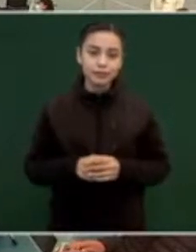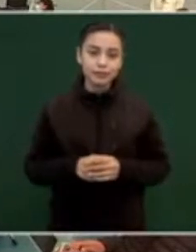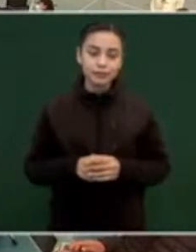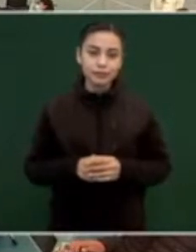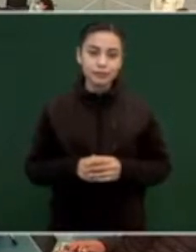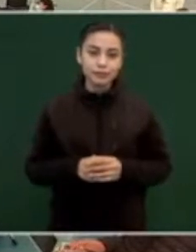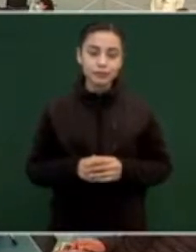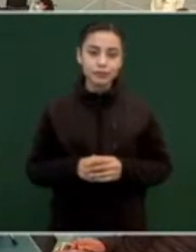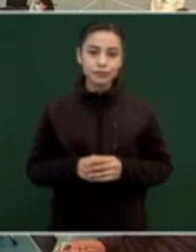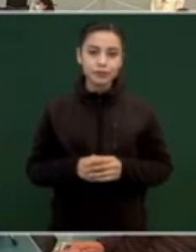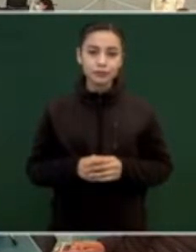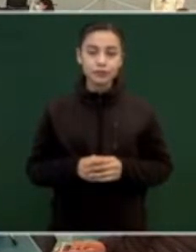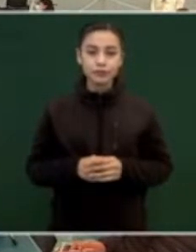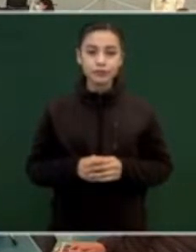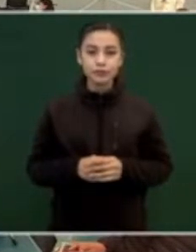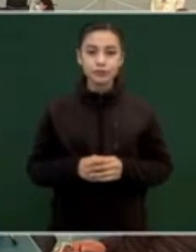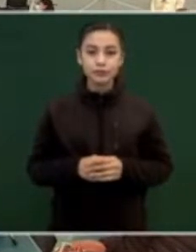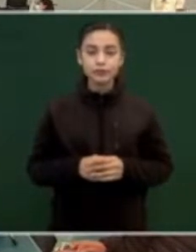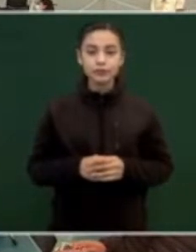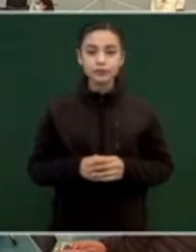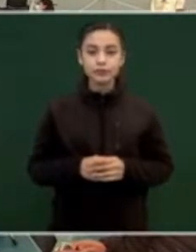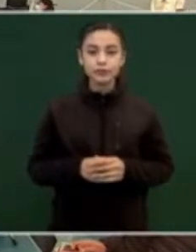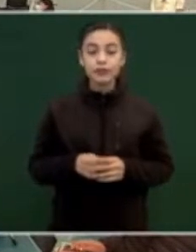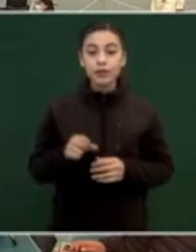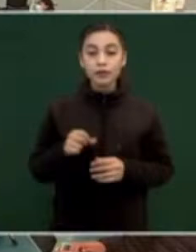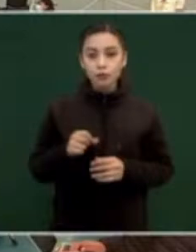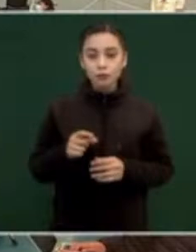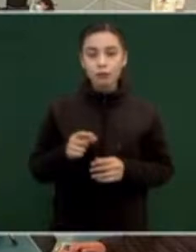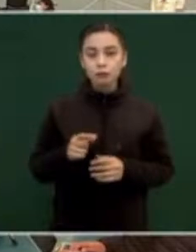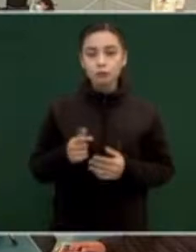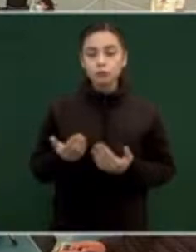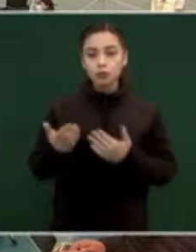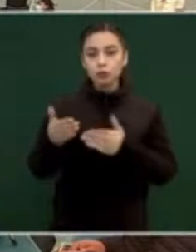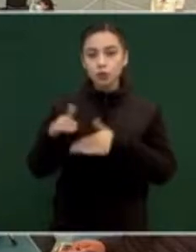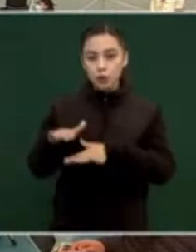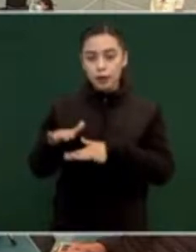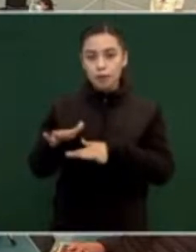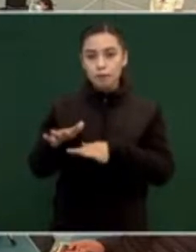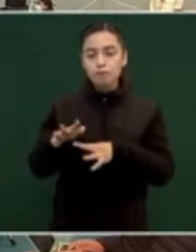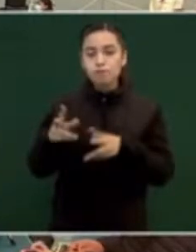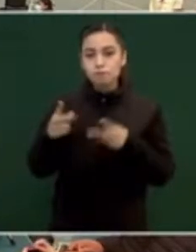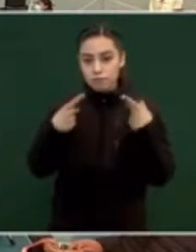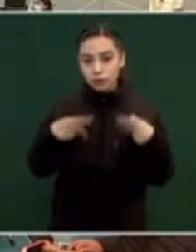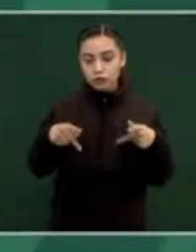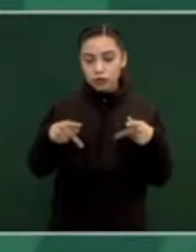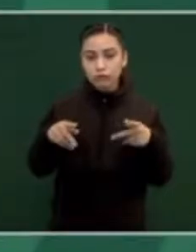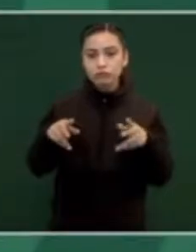Y hablando de periodistas, vamos a decir